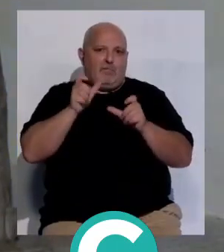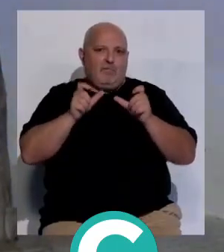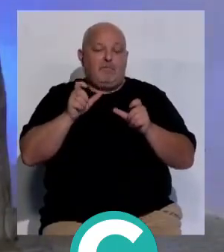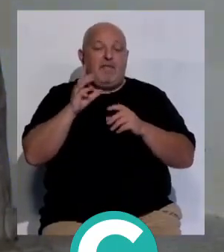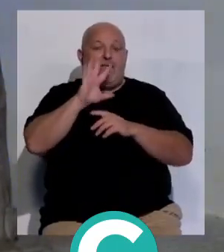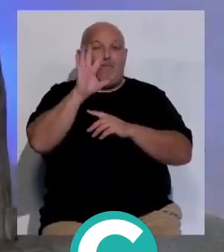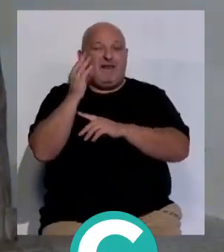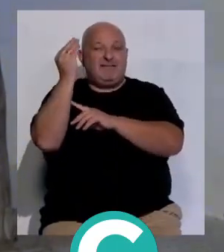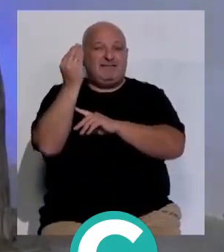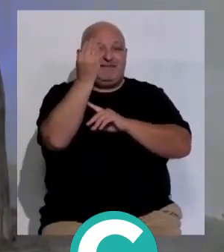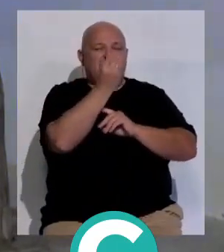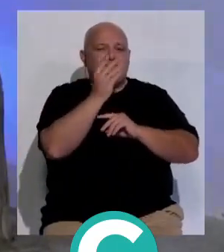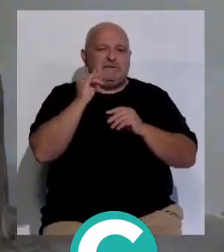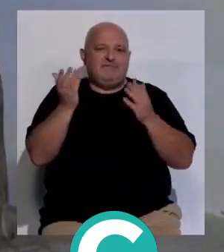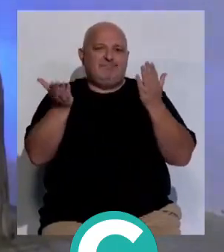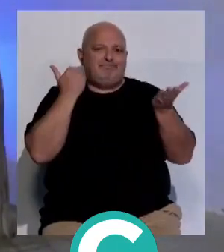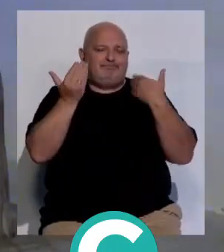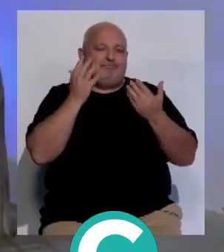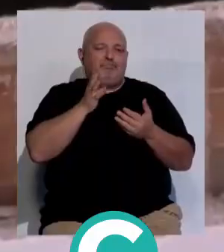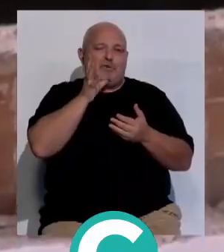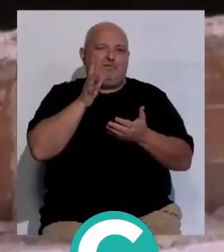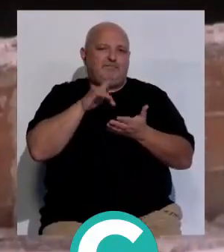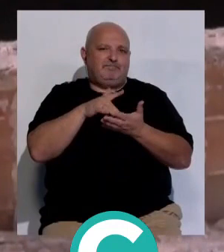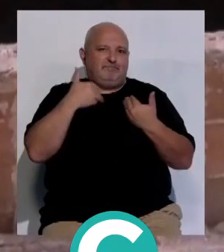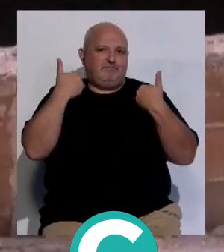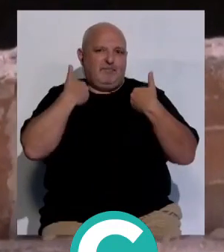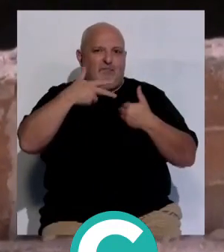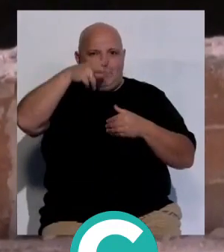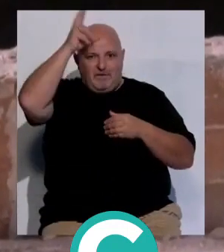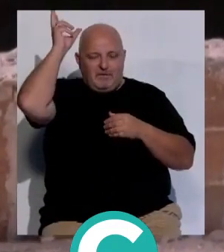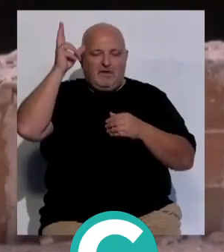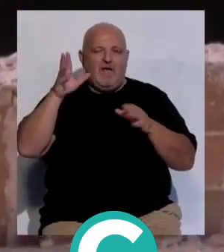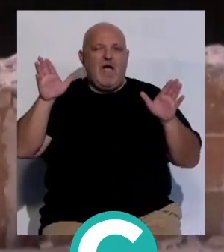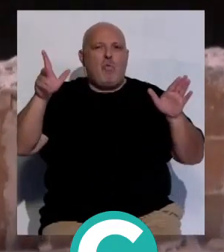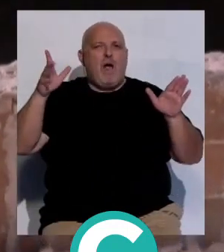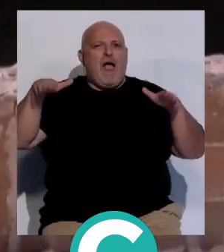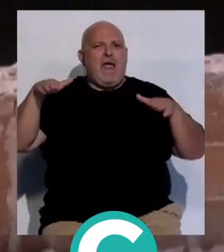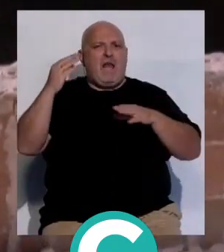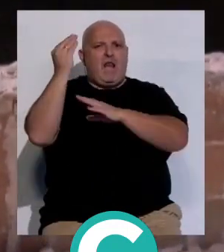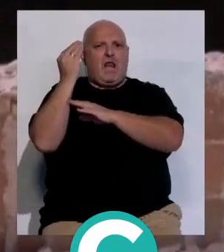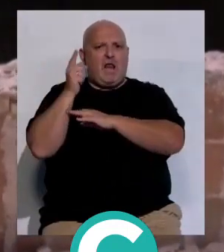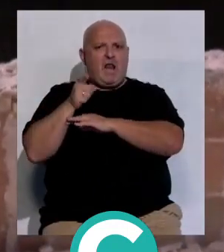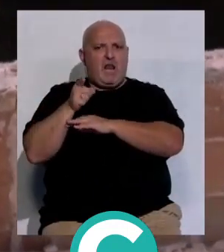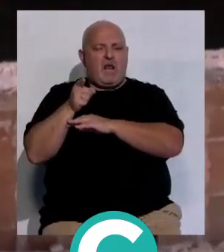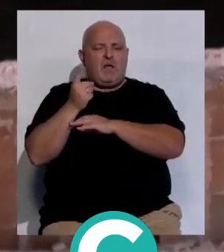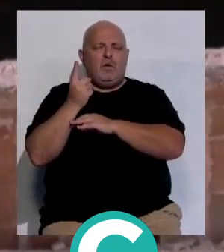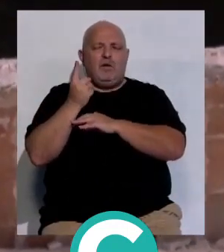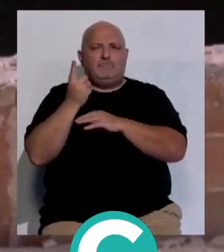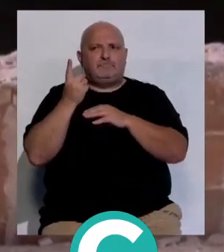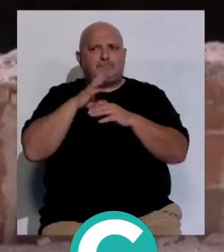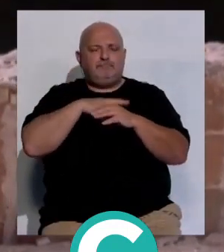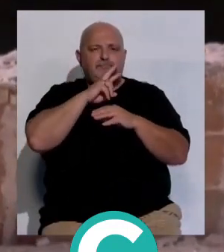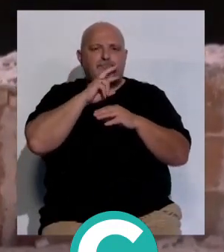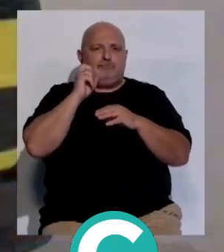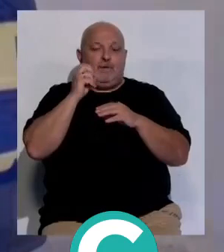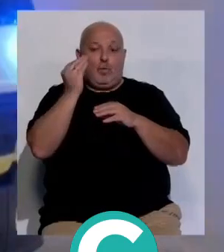las imágenes han sido retiradas de la zona por parte del cuerpo de bomberos. El Ángel Custodio que es justo la imagen que se encuentra